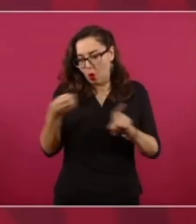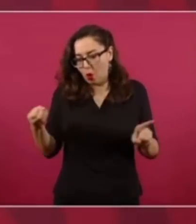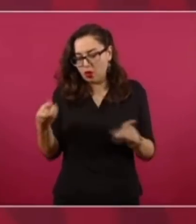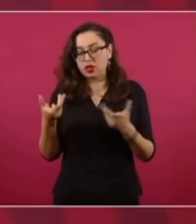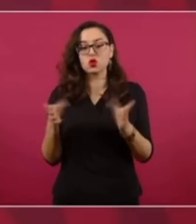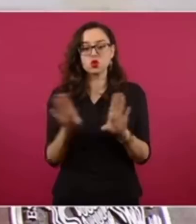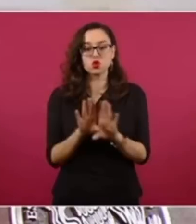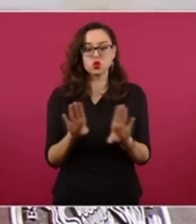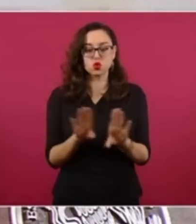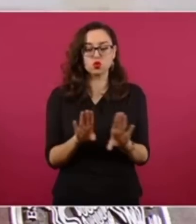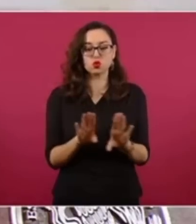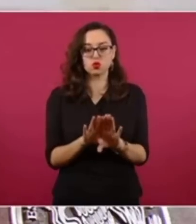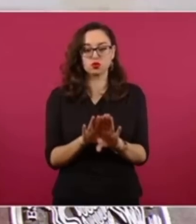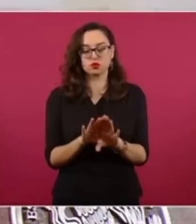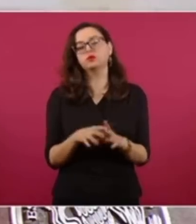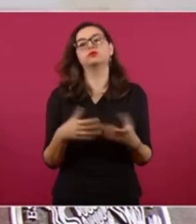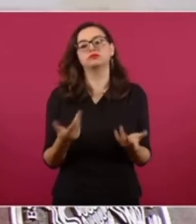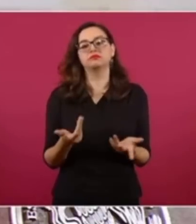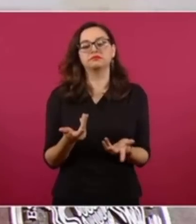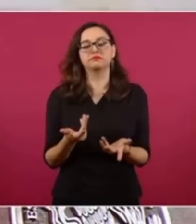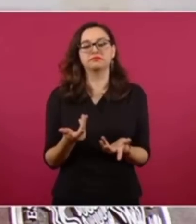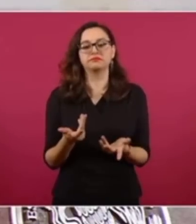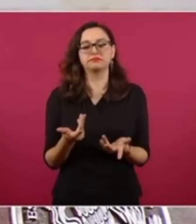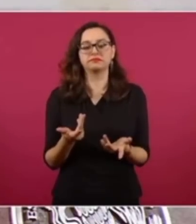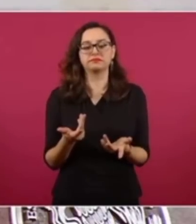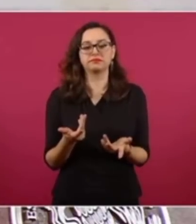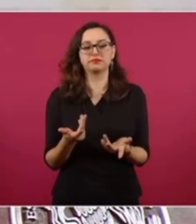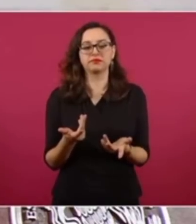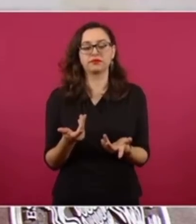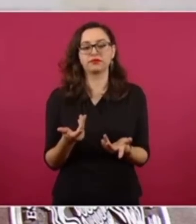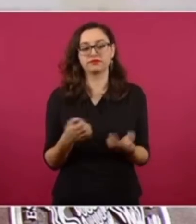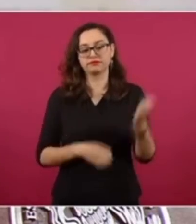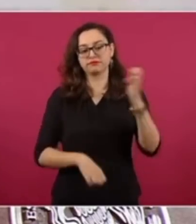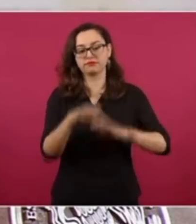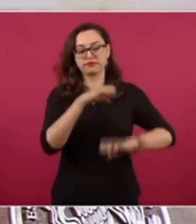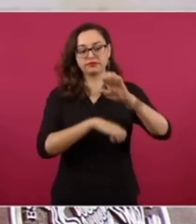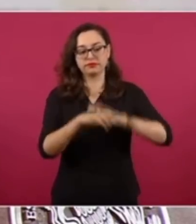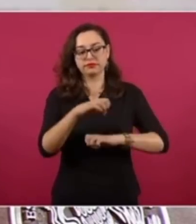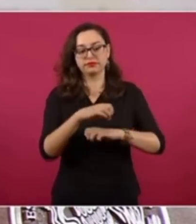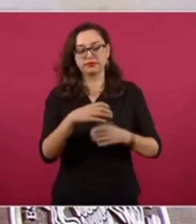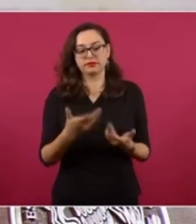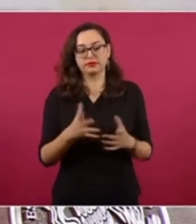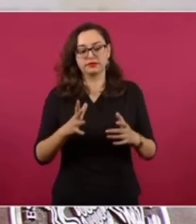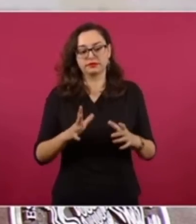ya resolver sobre las características de las empresa.